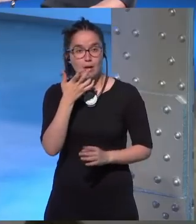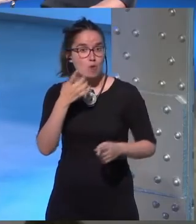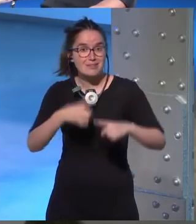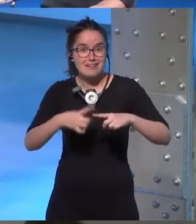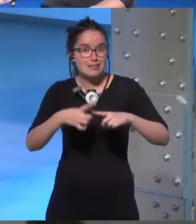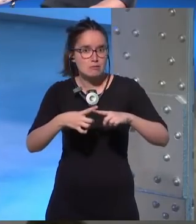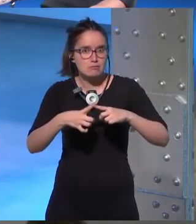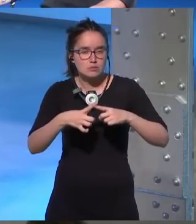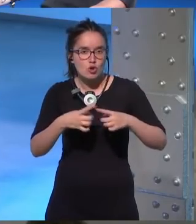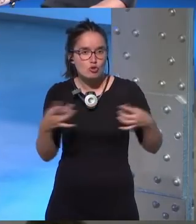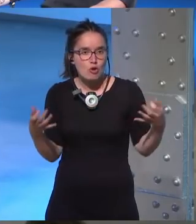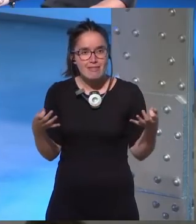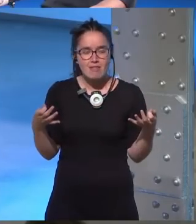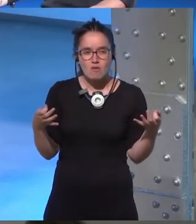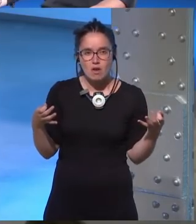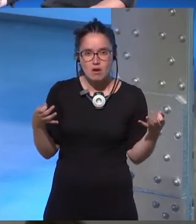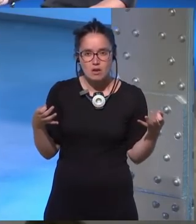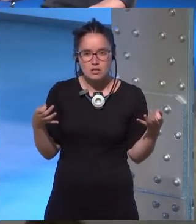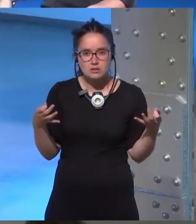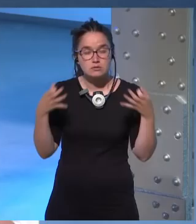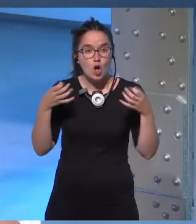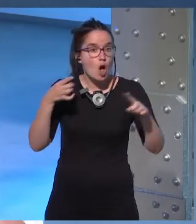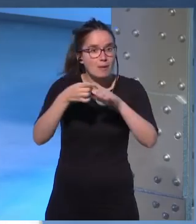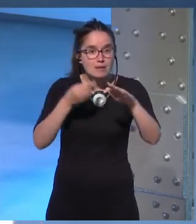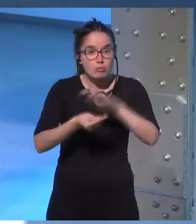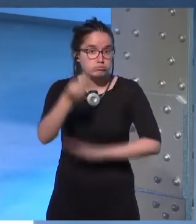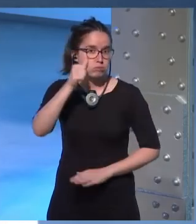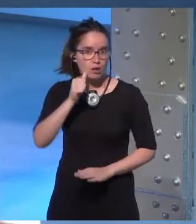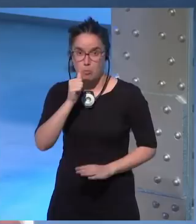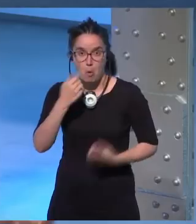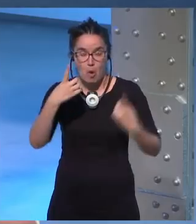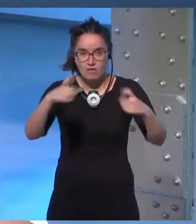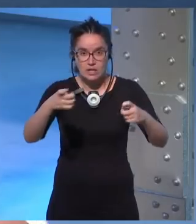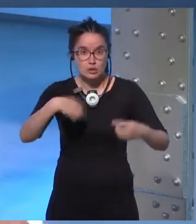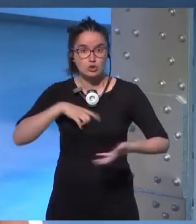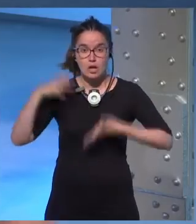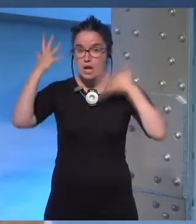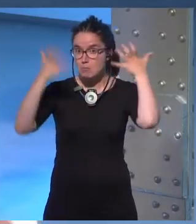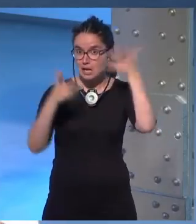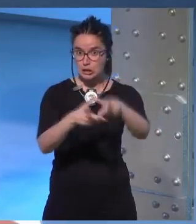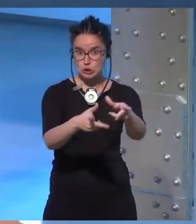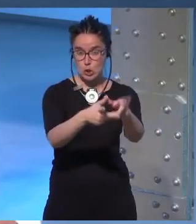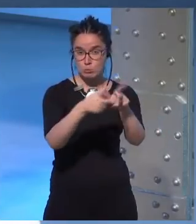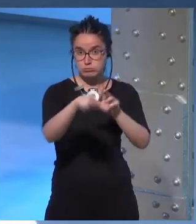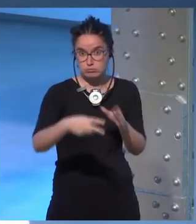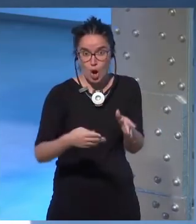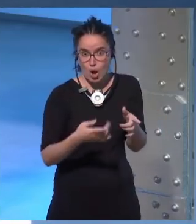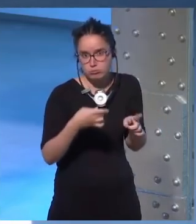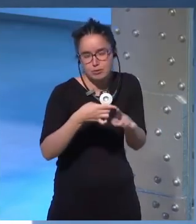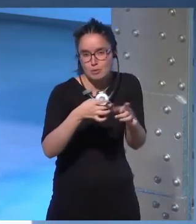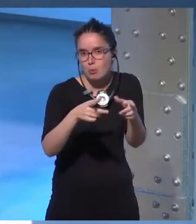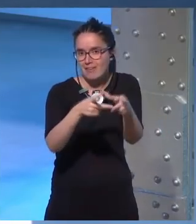sexuales no tiene por qué tener fin el tener críos el tener hijos somos animales sociales y hay tendencias sociales